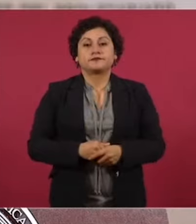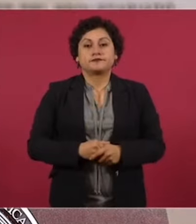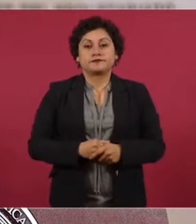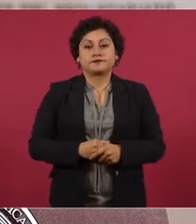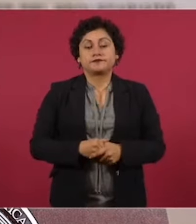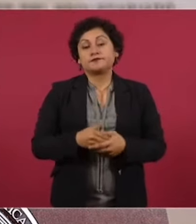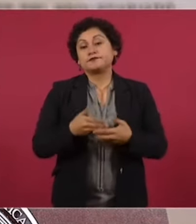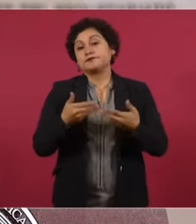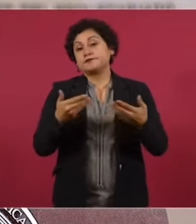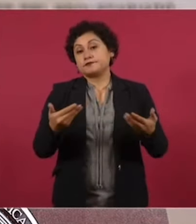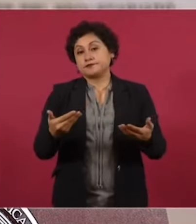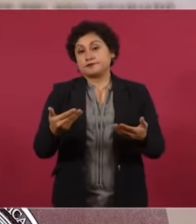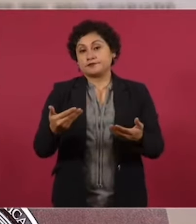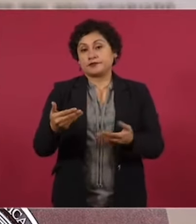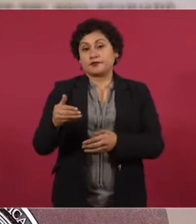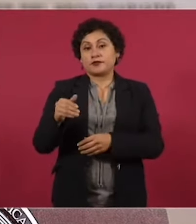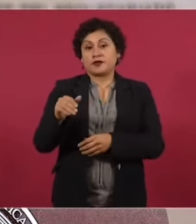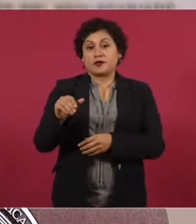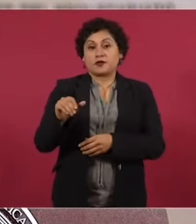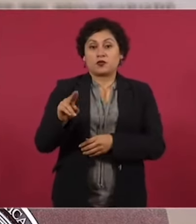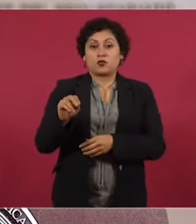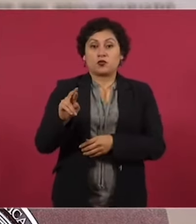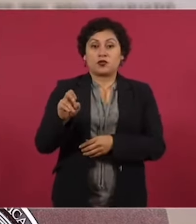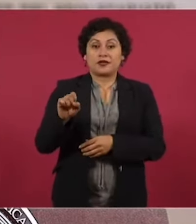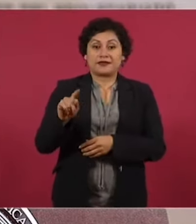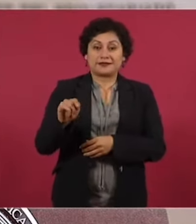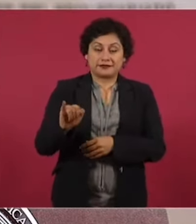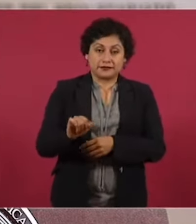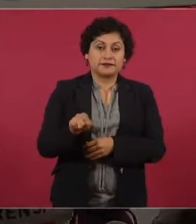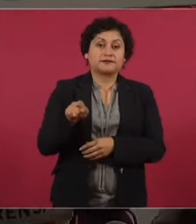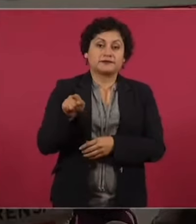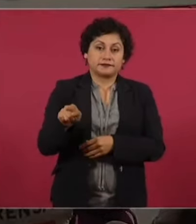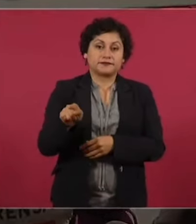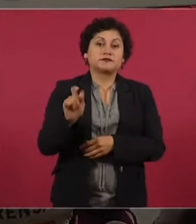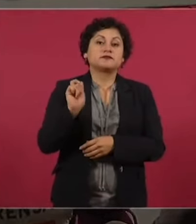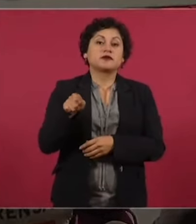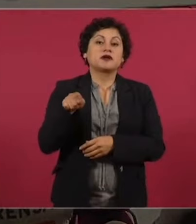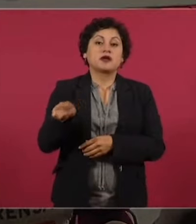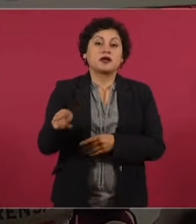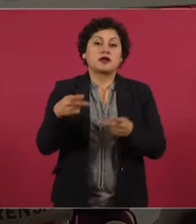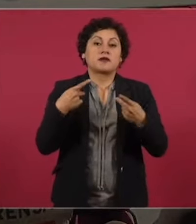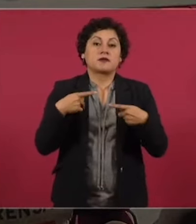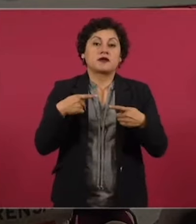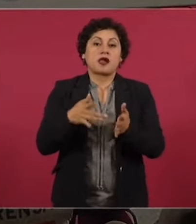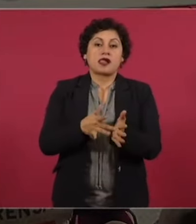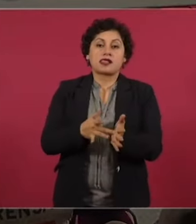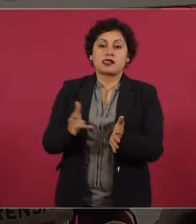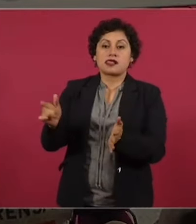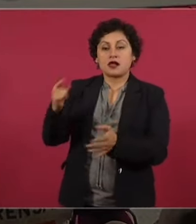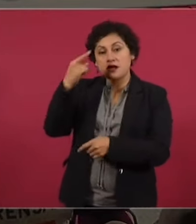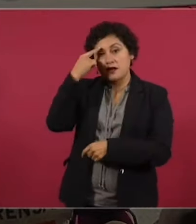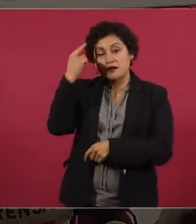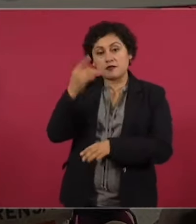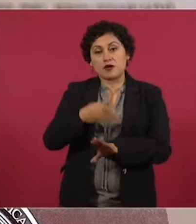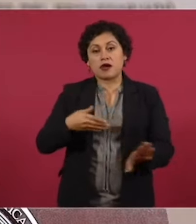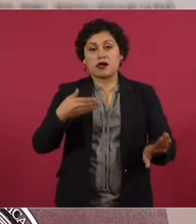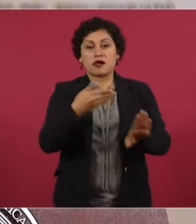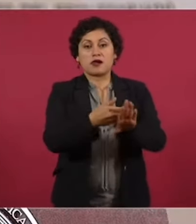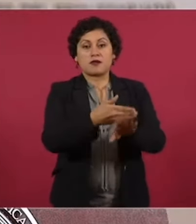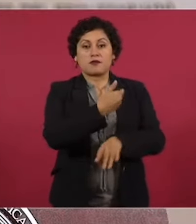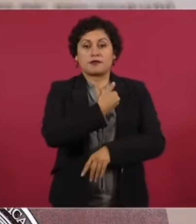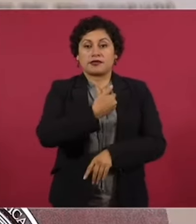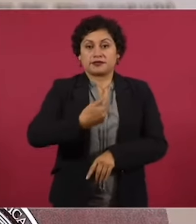El caso de Azucena Uresti es usado por medios y opositores para culpar al presidente Andrés Manuel López Obrador